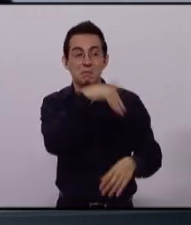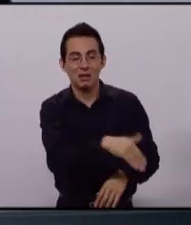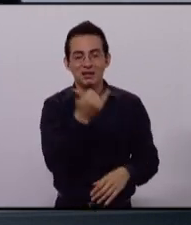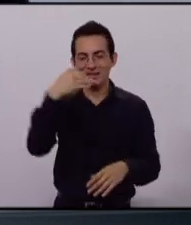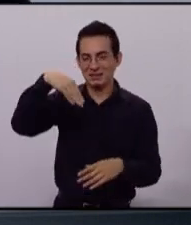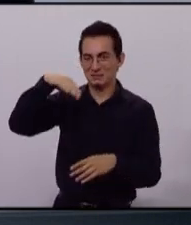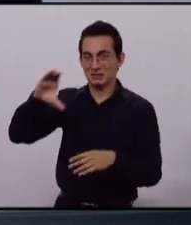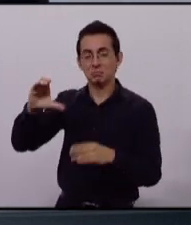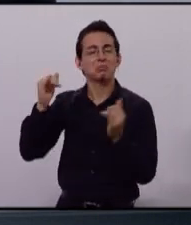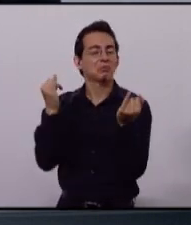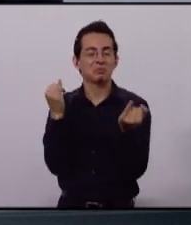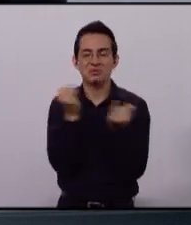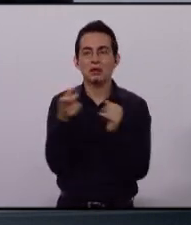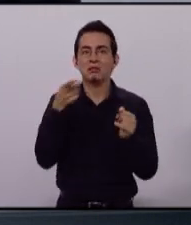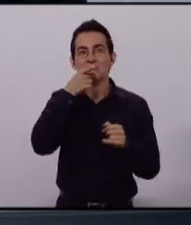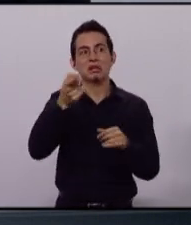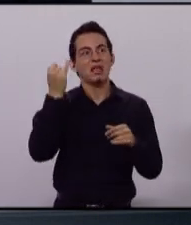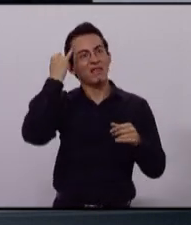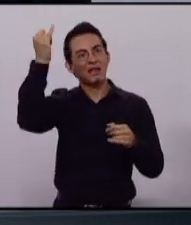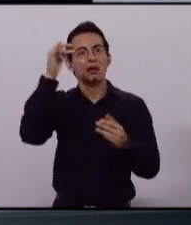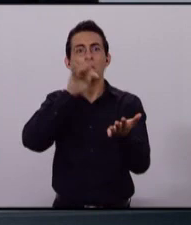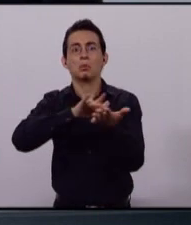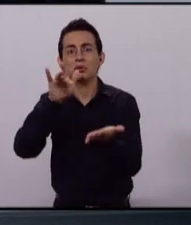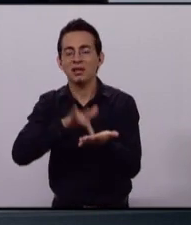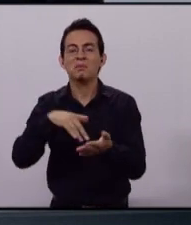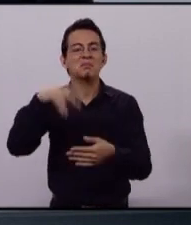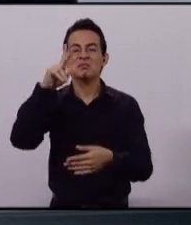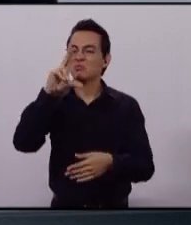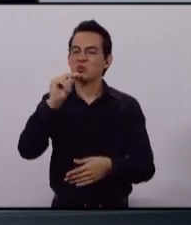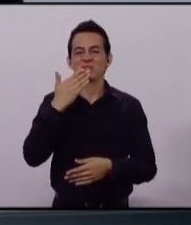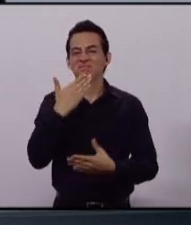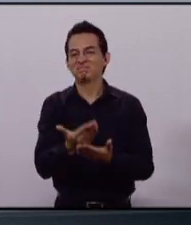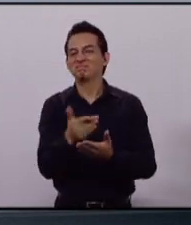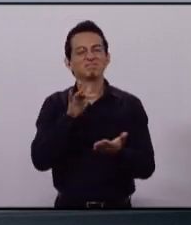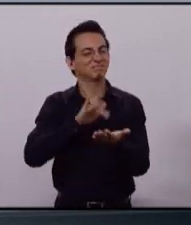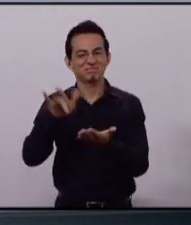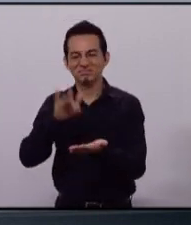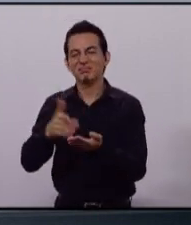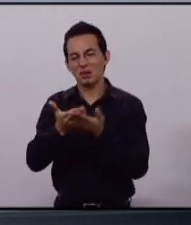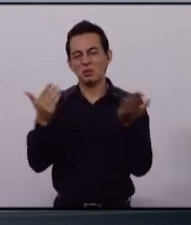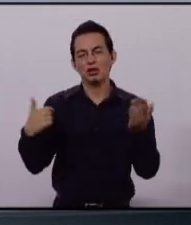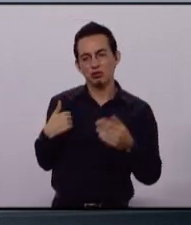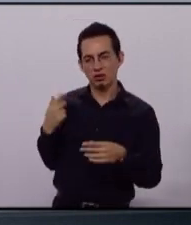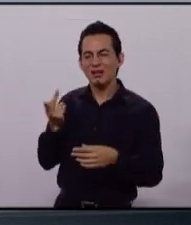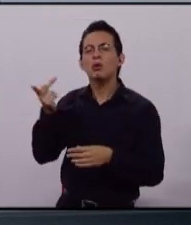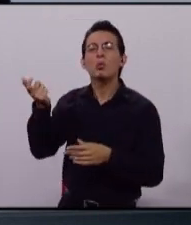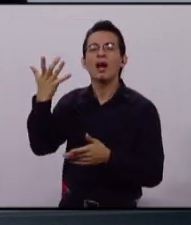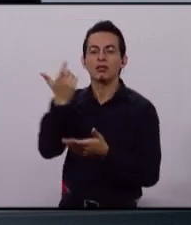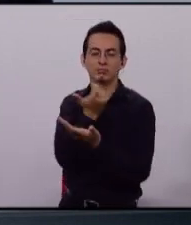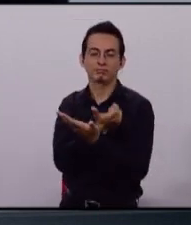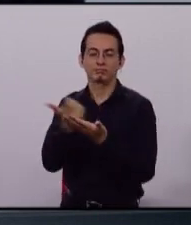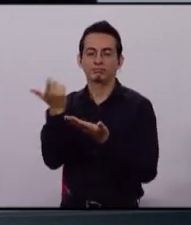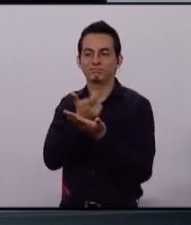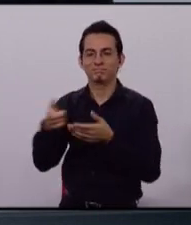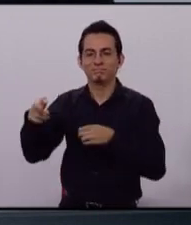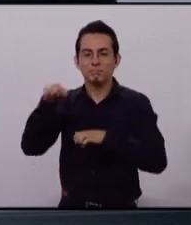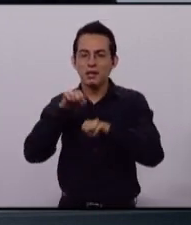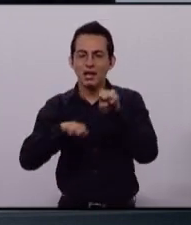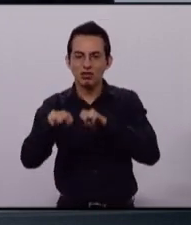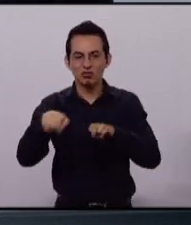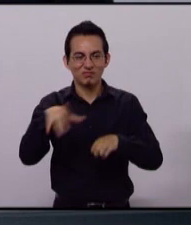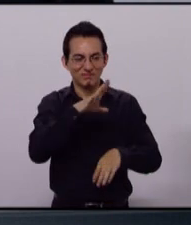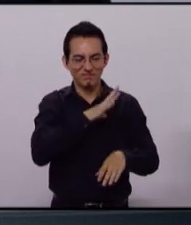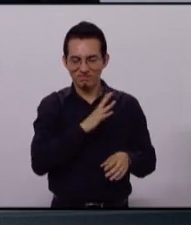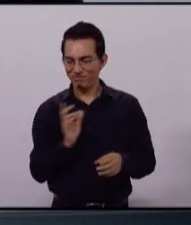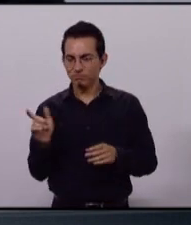que dicen que saben crear empleos porque son empresarios y sería importante preguntarles realmente cuánto se les paga a sus empleados que tienen